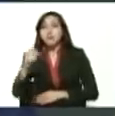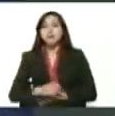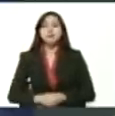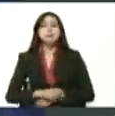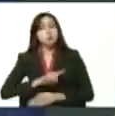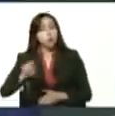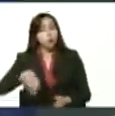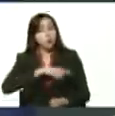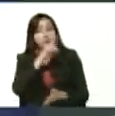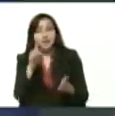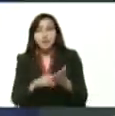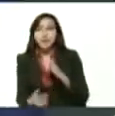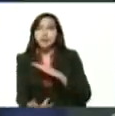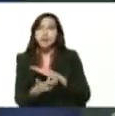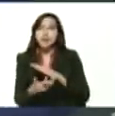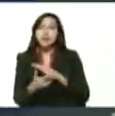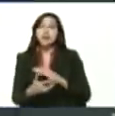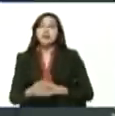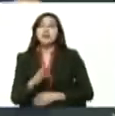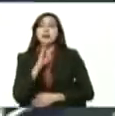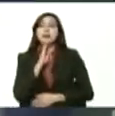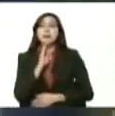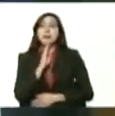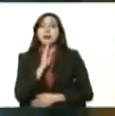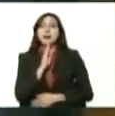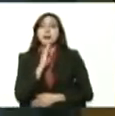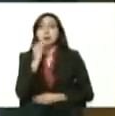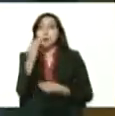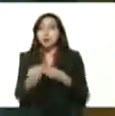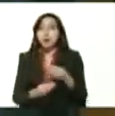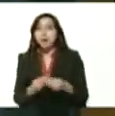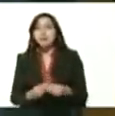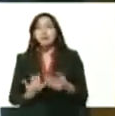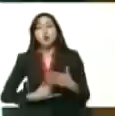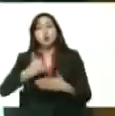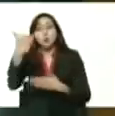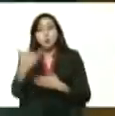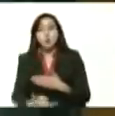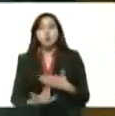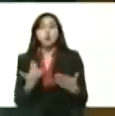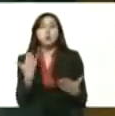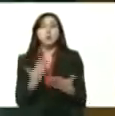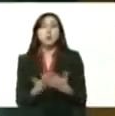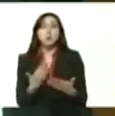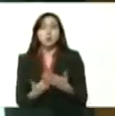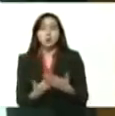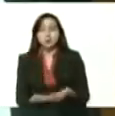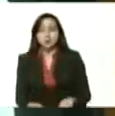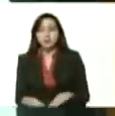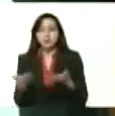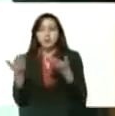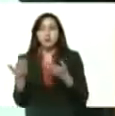digital el banco que está en proyecto y en propuesta, presidente. Adelante.